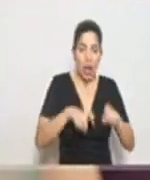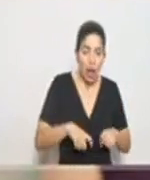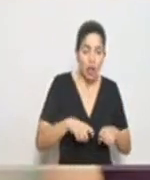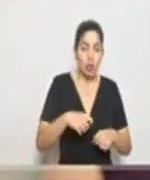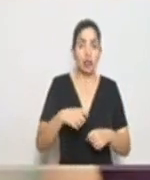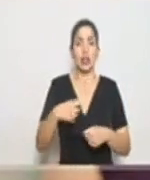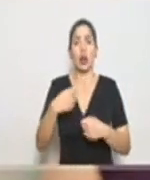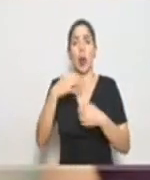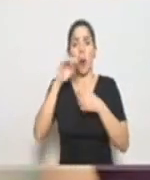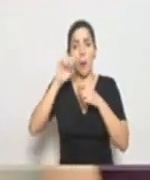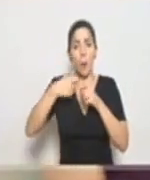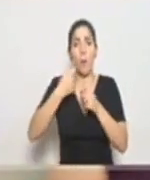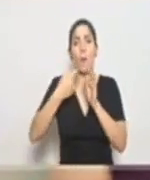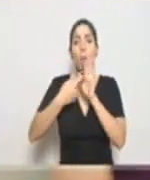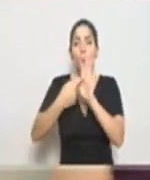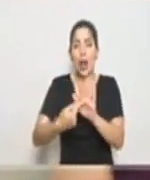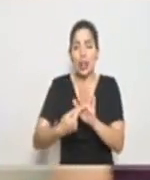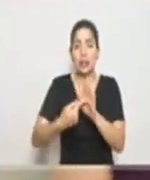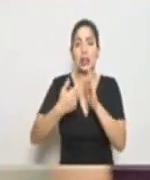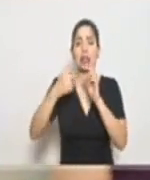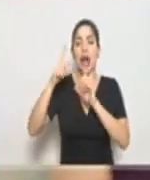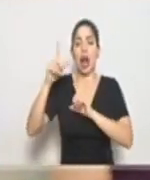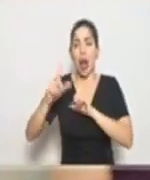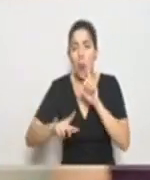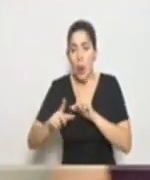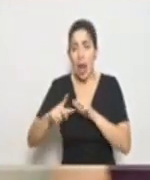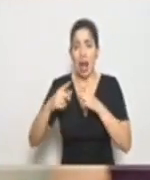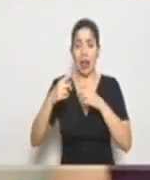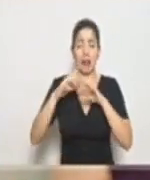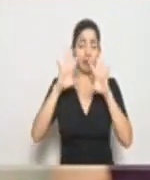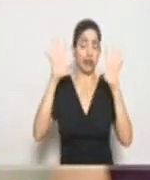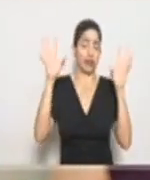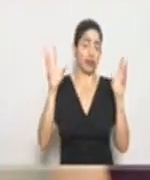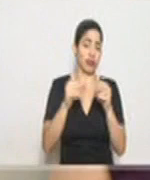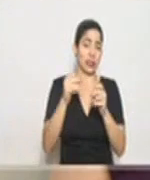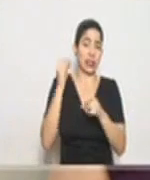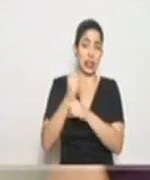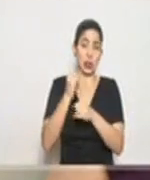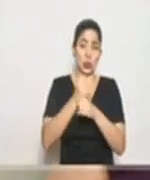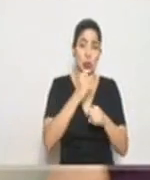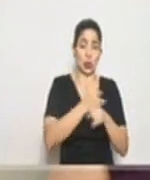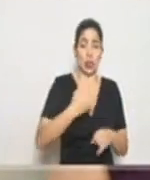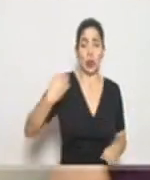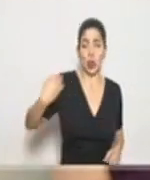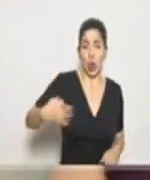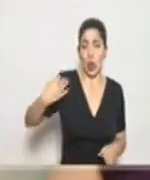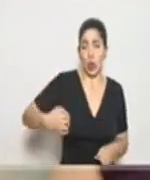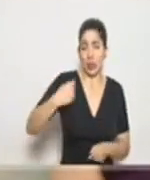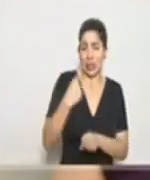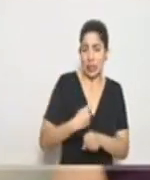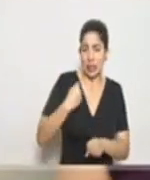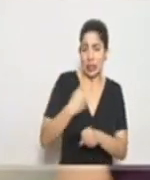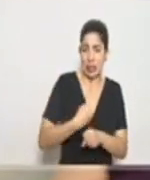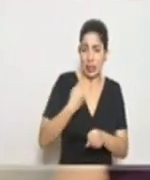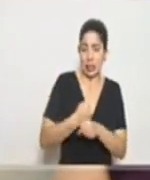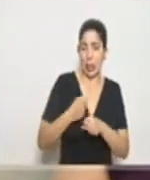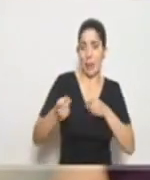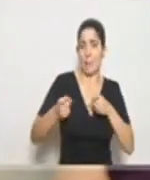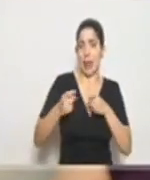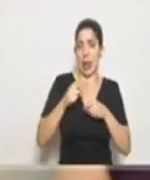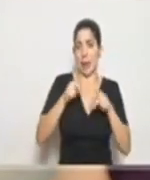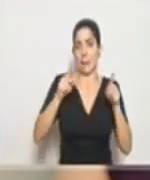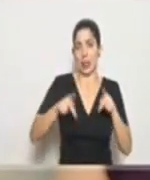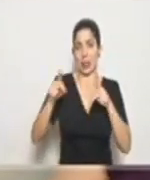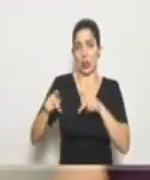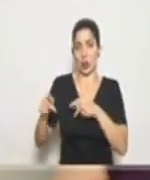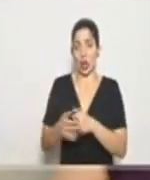muestras, en los laboratorios y también a todas aquellas instituciones que día a día están trabajando con el manejo de estas personas.